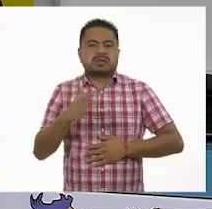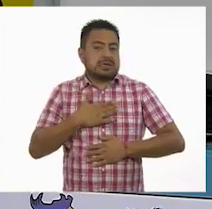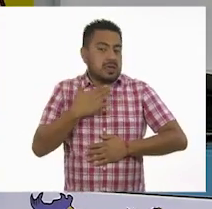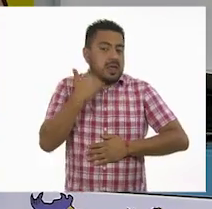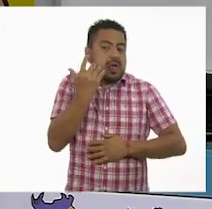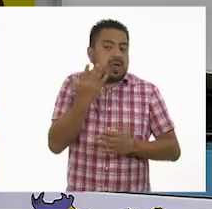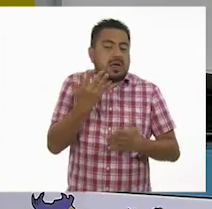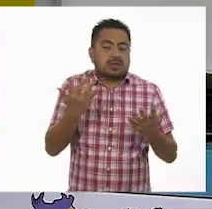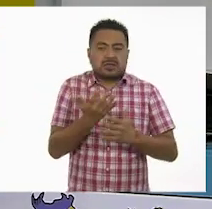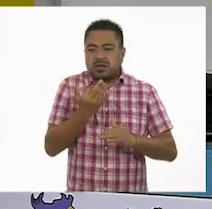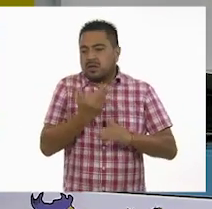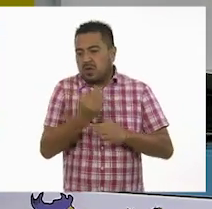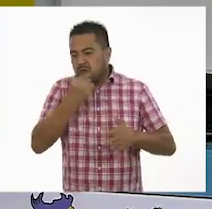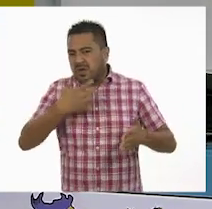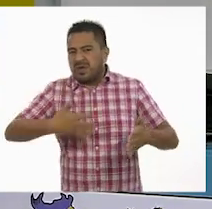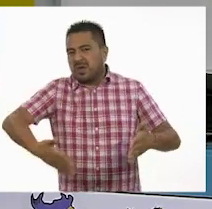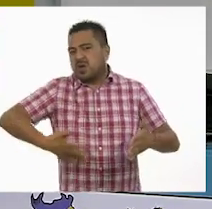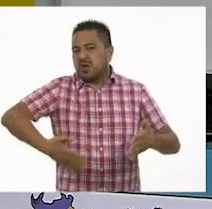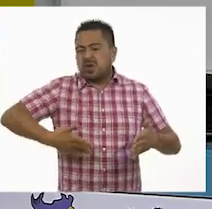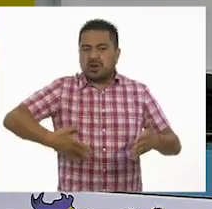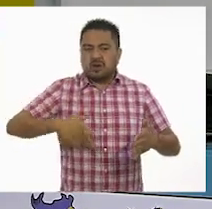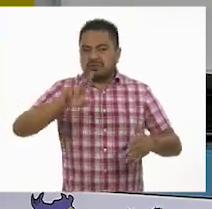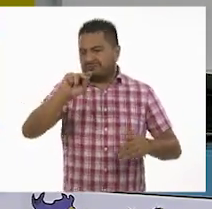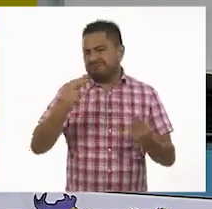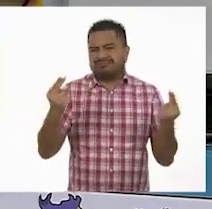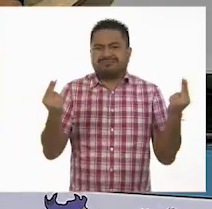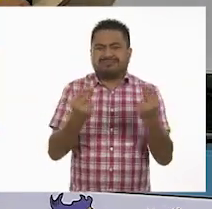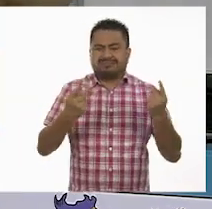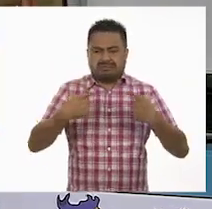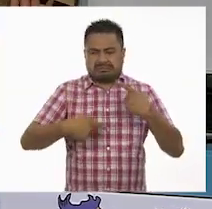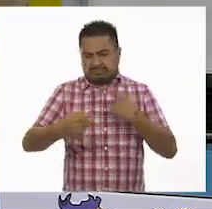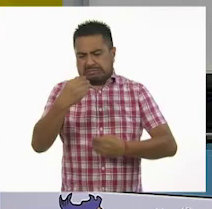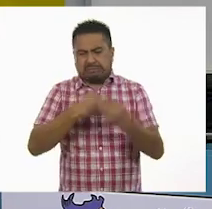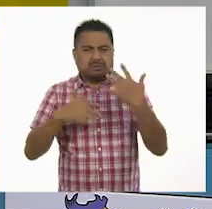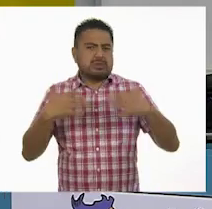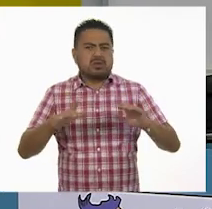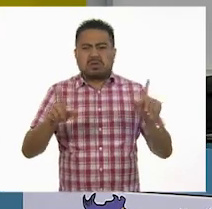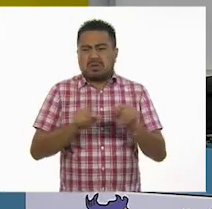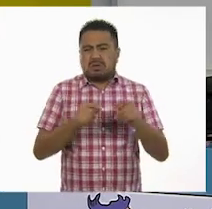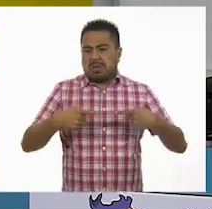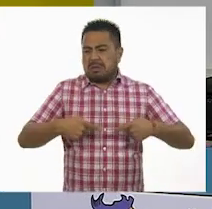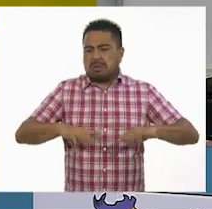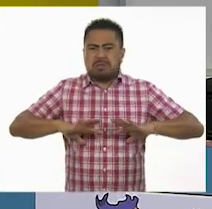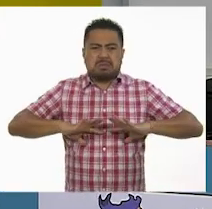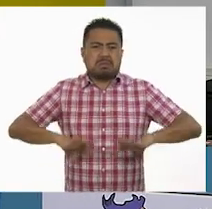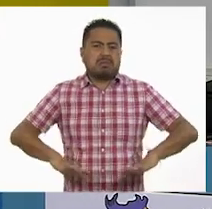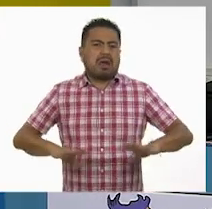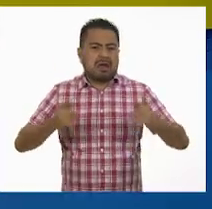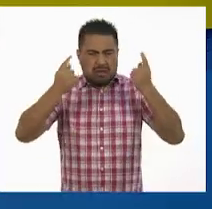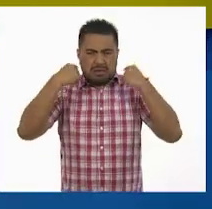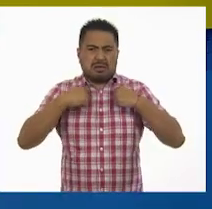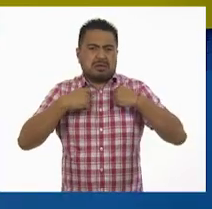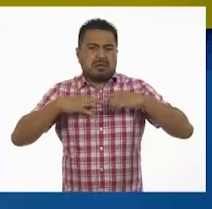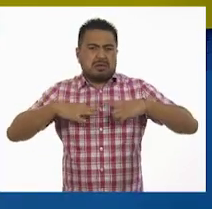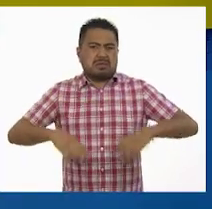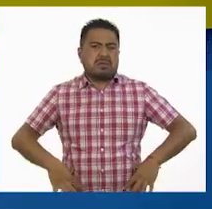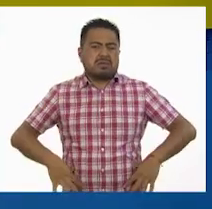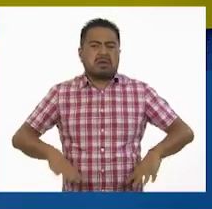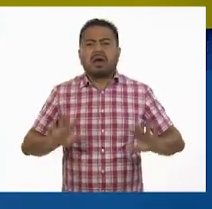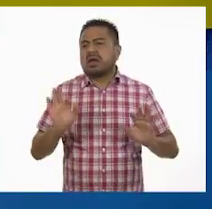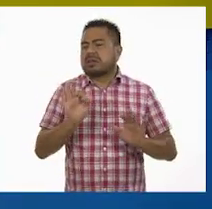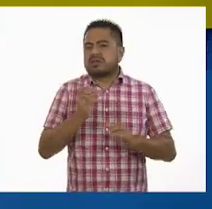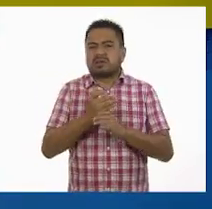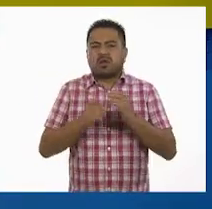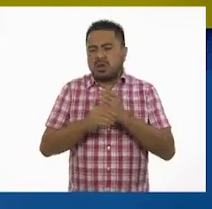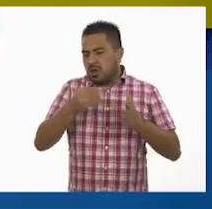hacer a lo mejor una cocinera, pues no necesito el gran vestuario, sino a lo mejor con un mandil nada más. Ah, Y ya nos da... O a lo mejor algún